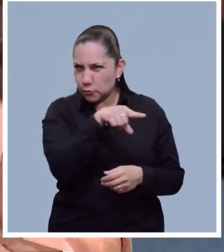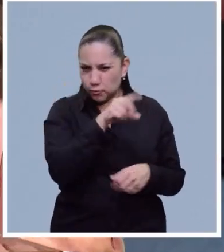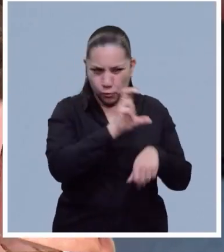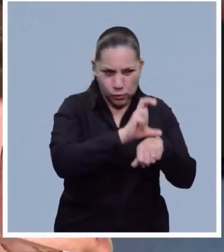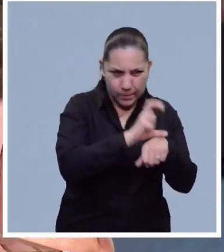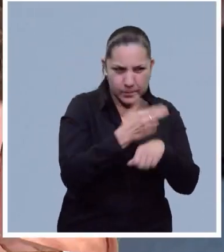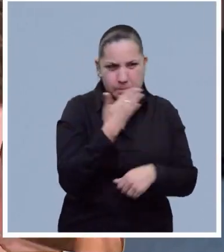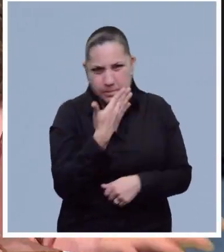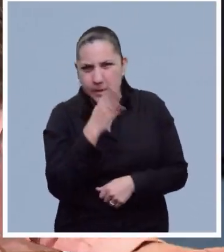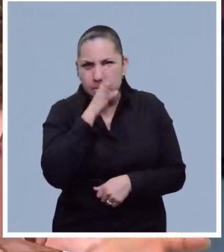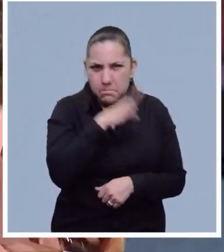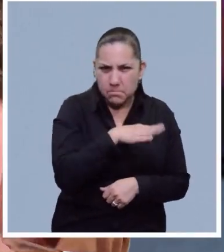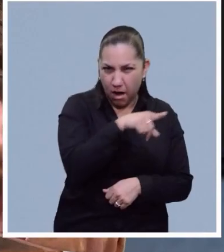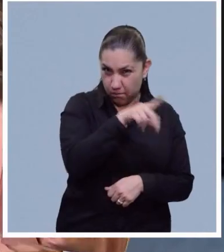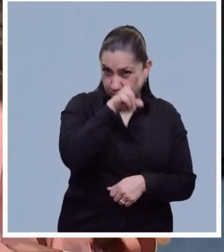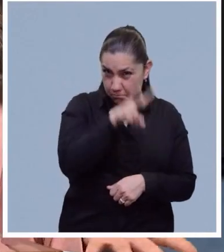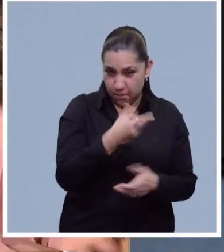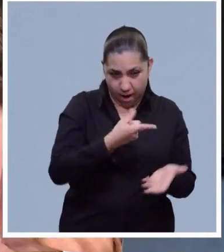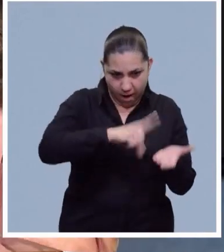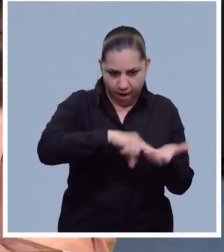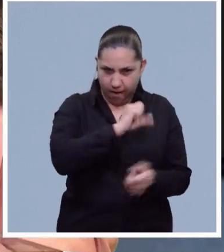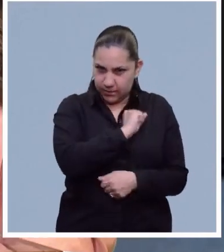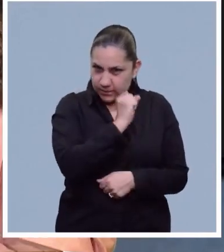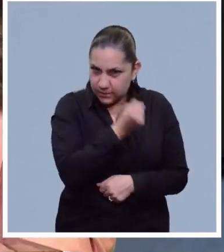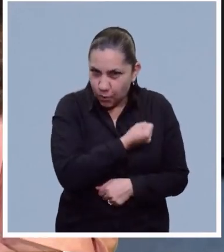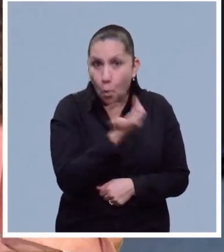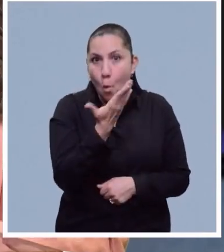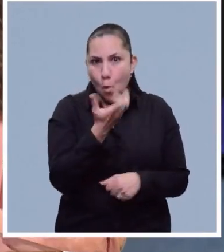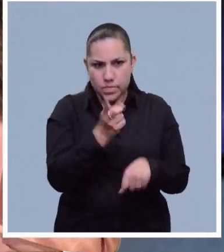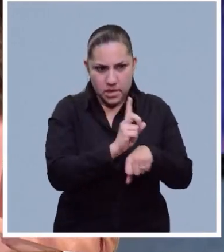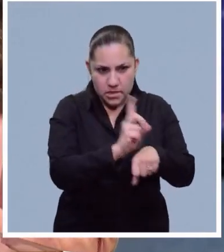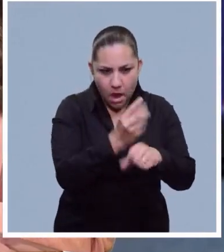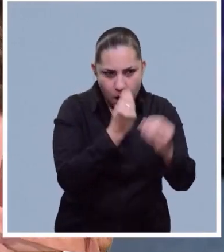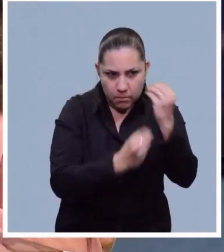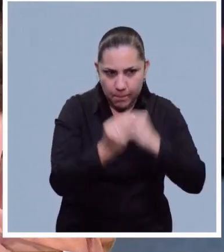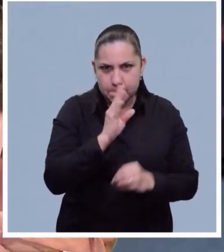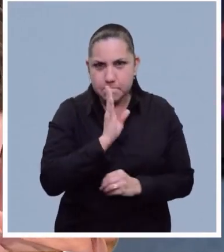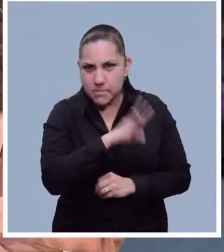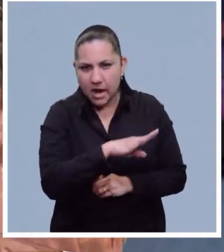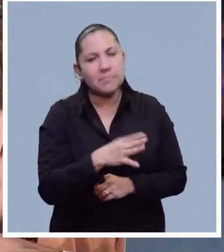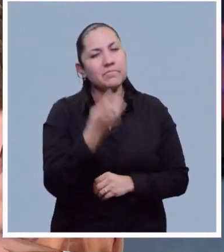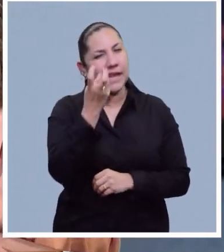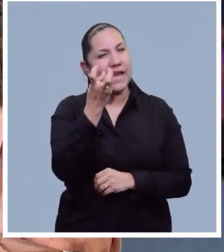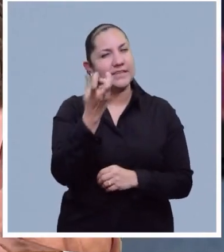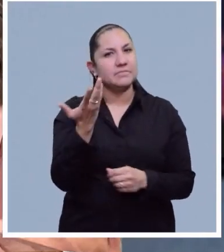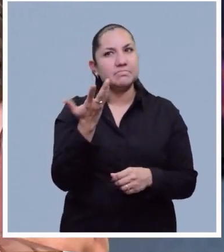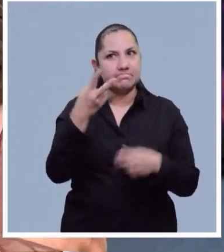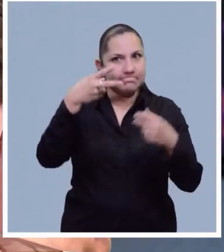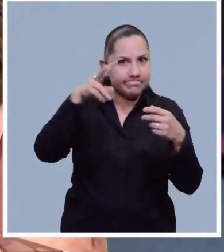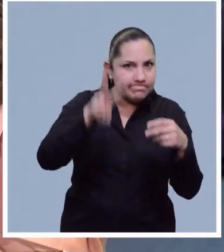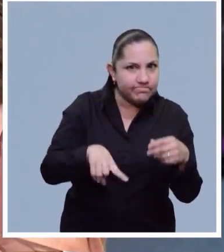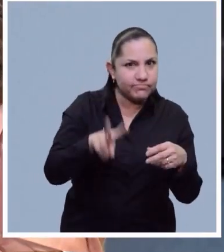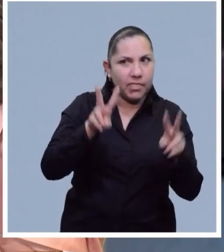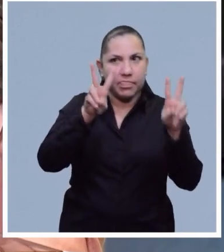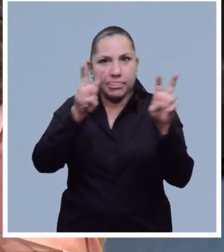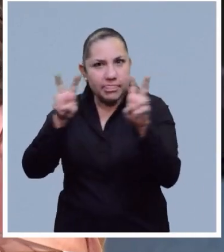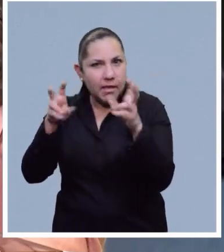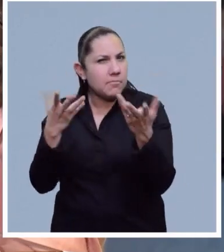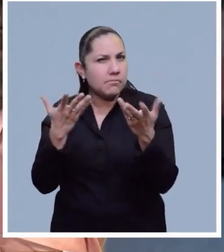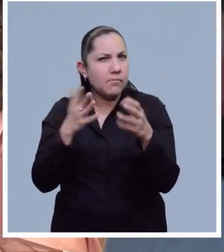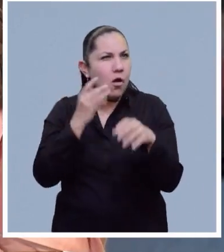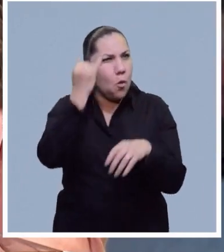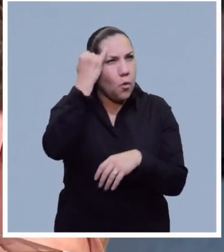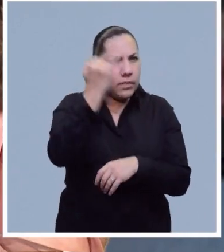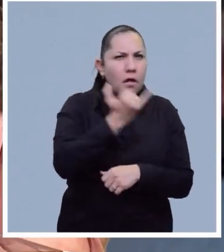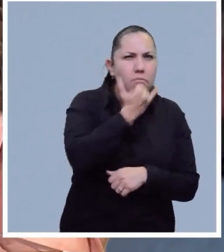sus verdaderos beneficios o qué tan bueno o malo es consumir huevo diariamente. Es por eso que para romper algunos mitos y hablar de las verdaderas bondades de